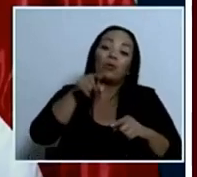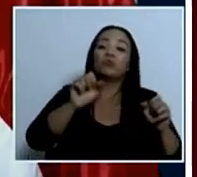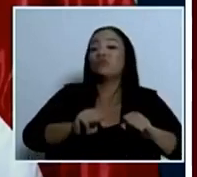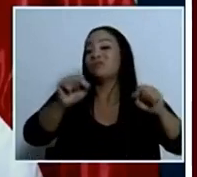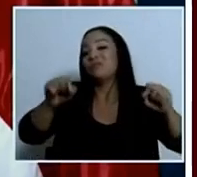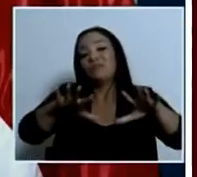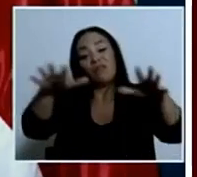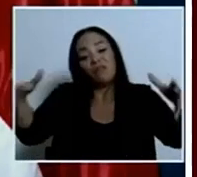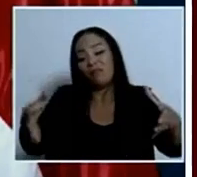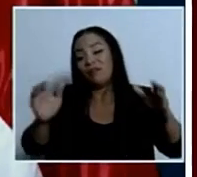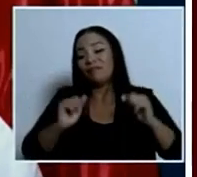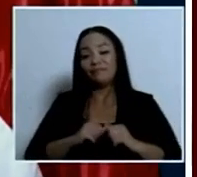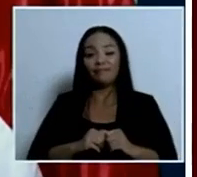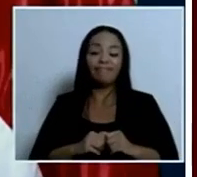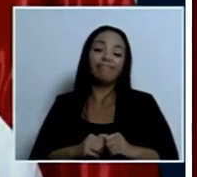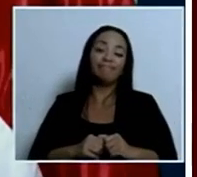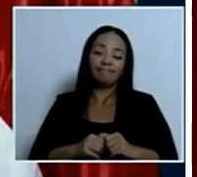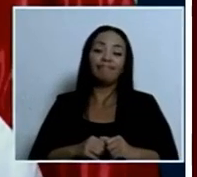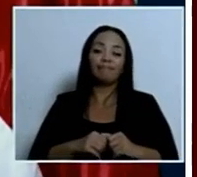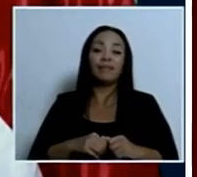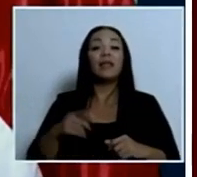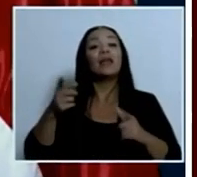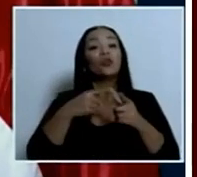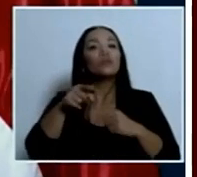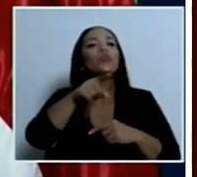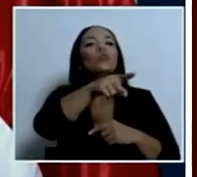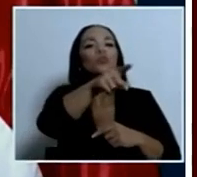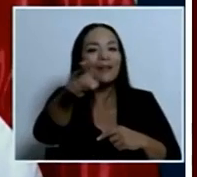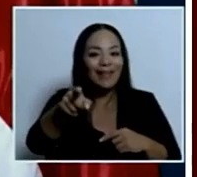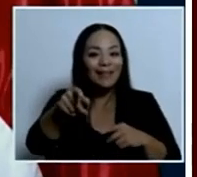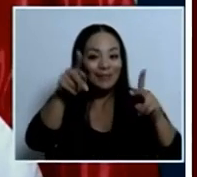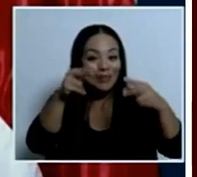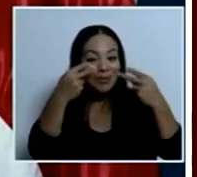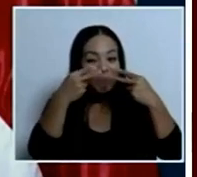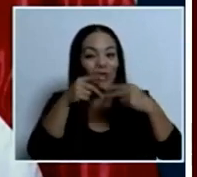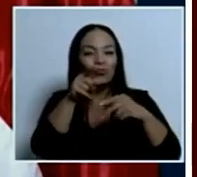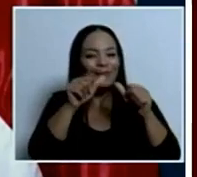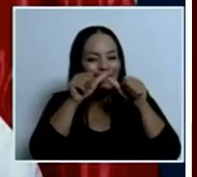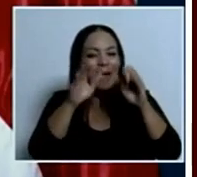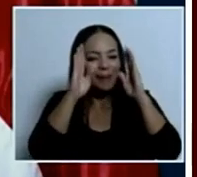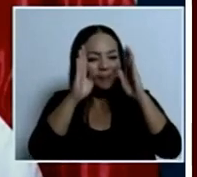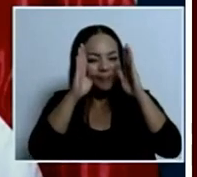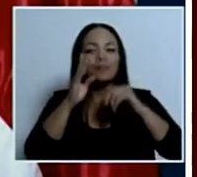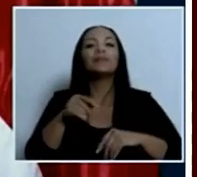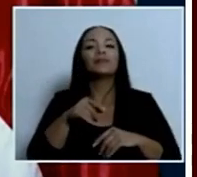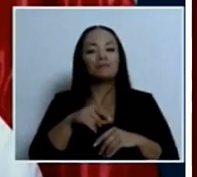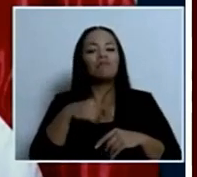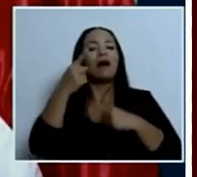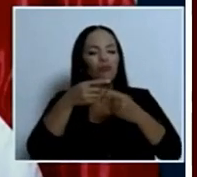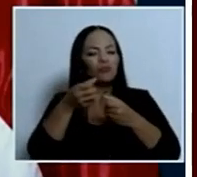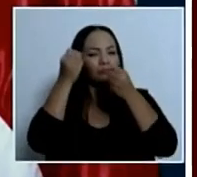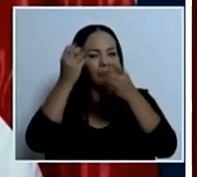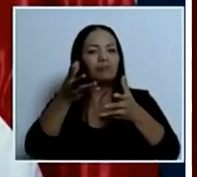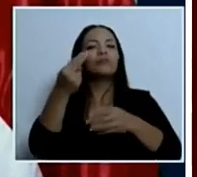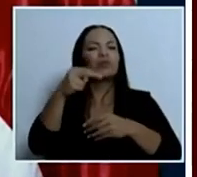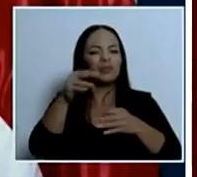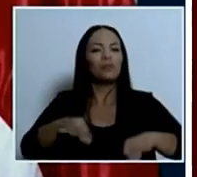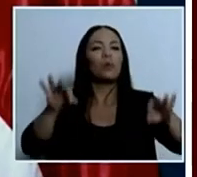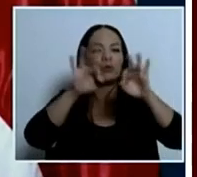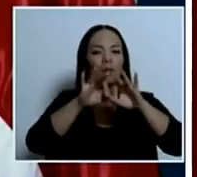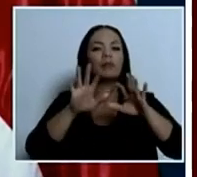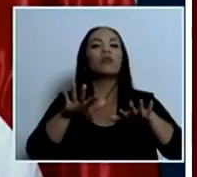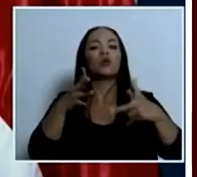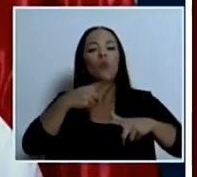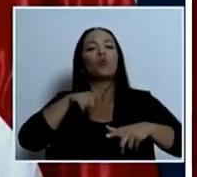manténgase sintonizado porque viene una sorpresa grande de como le vamos a entrar de manera sistémica